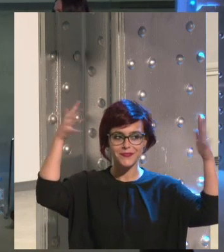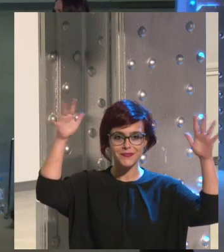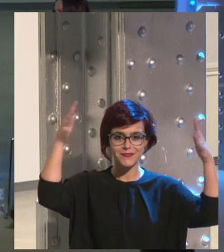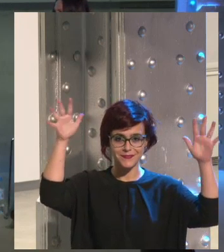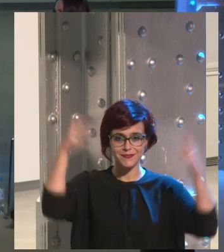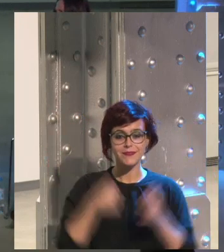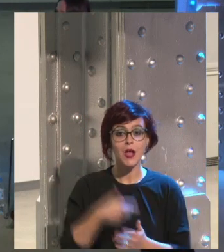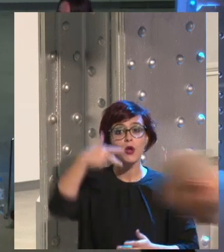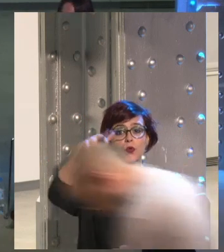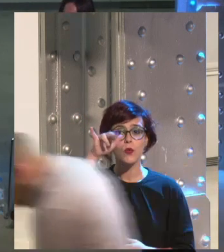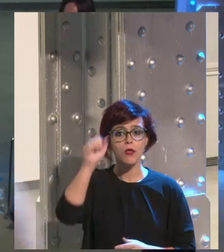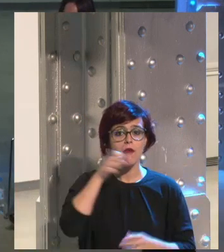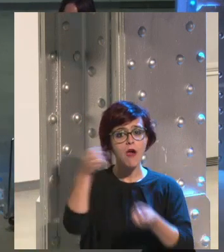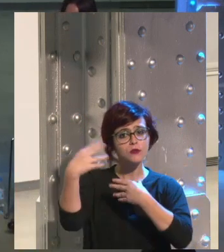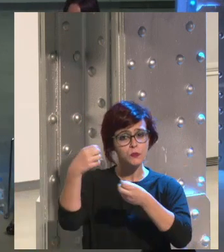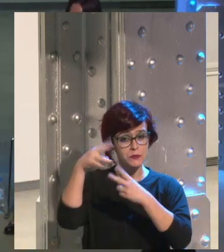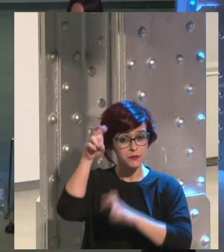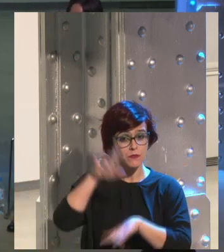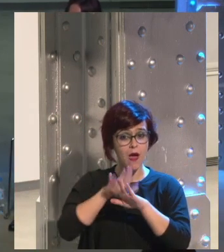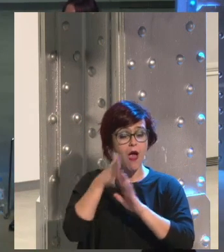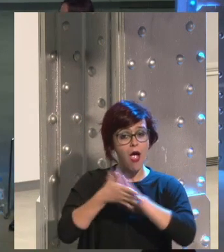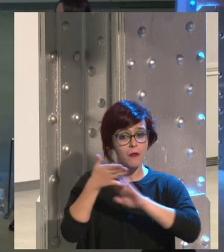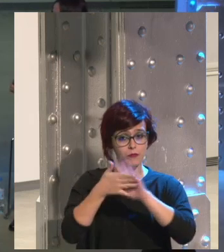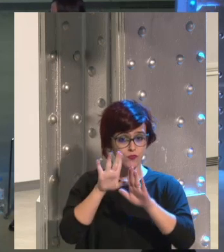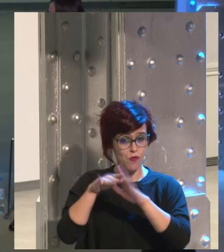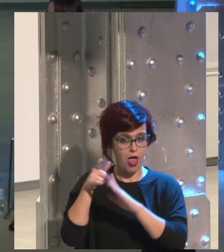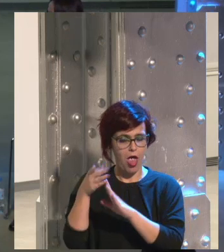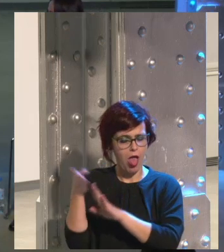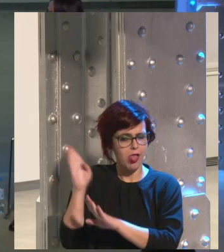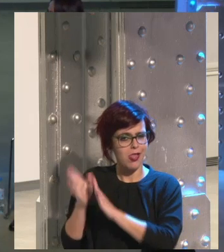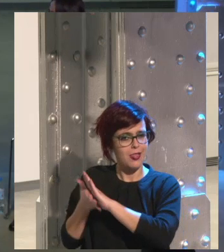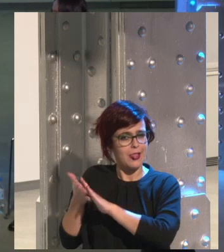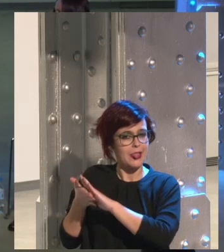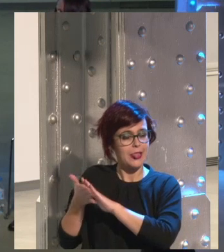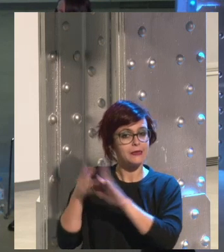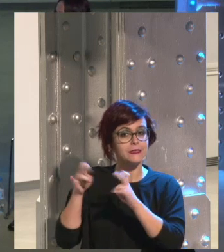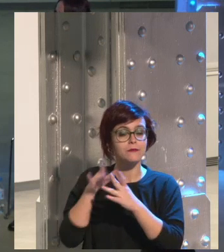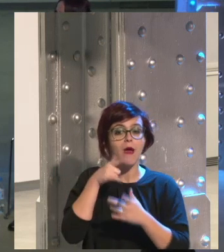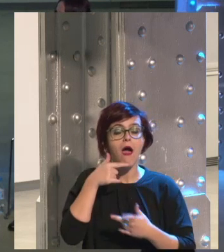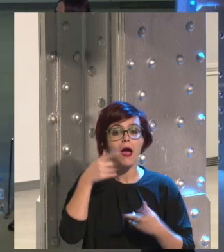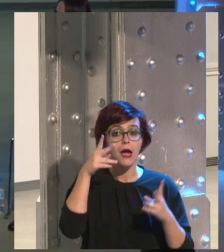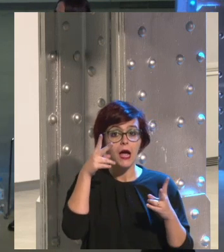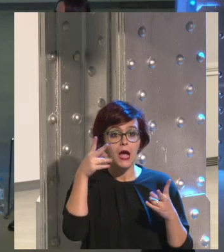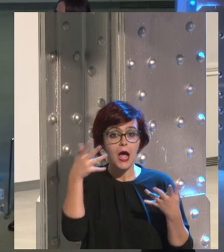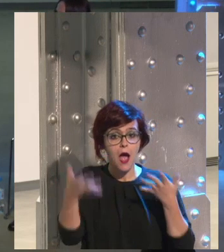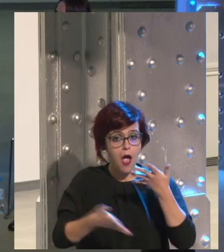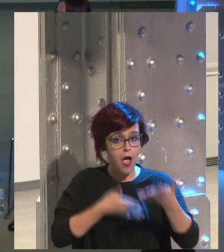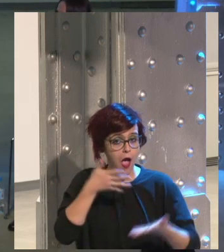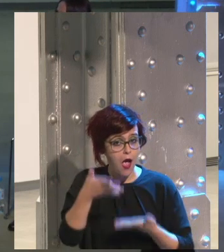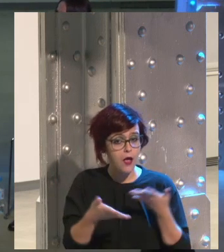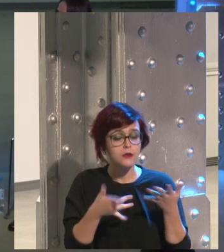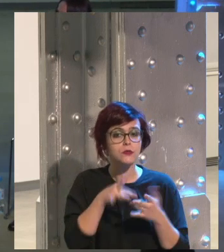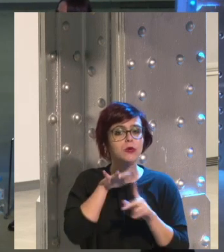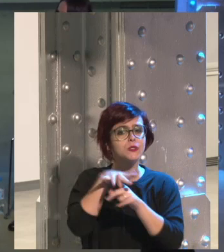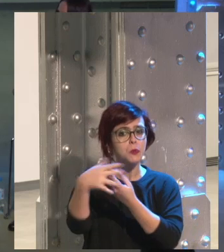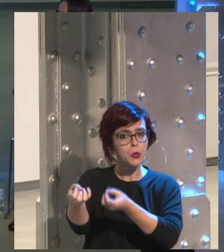Nuria, explícanos, antes estábamos hablando ahí en la parte de atrás y precisamente hablando un poco de todo esto me ha comentado una